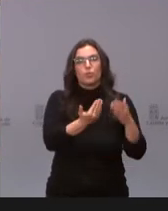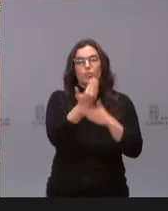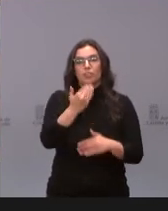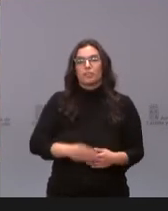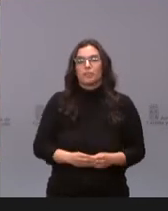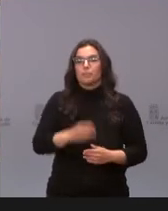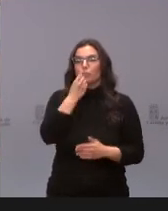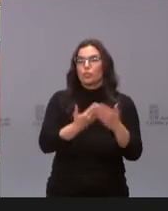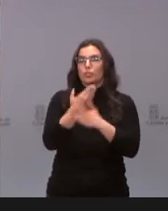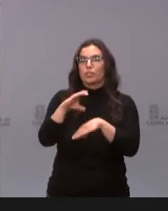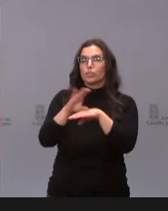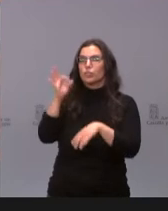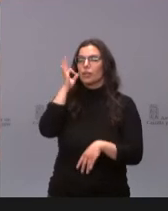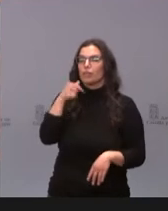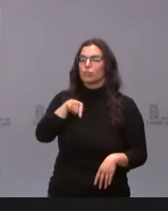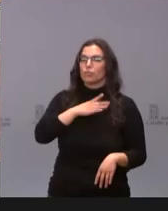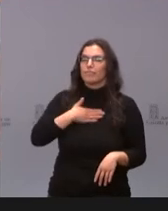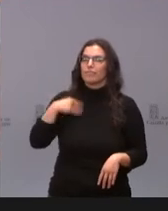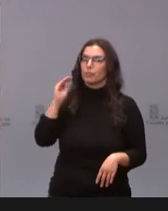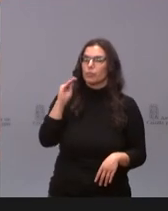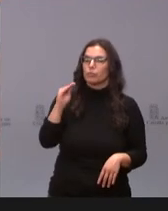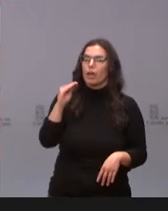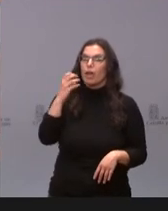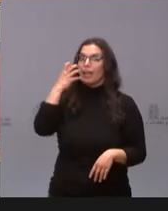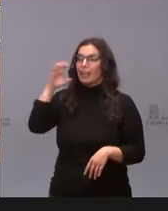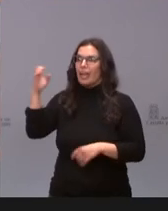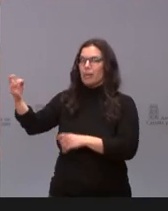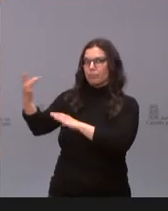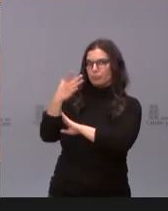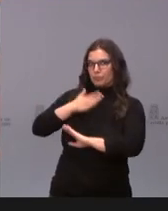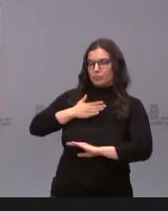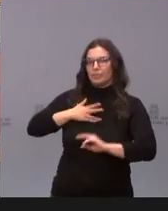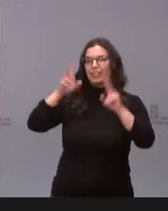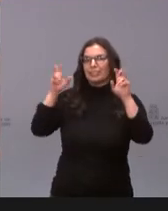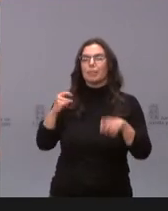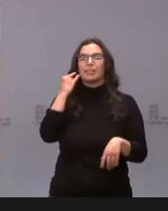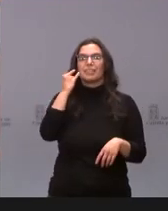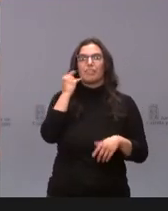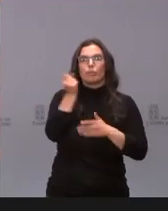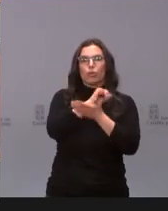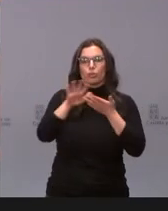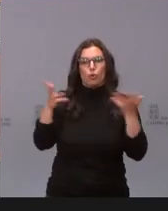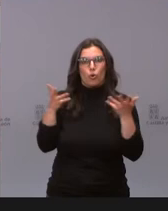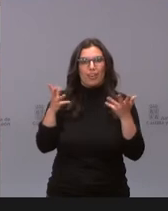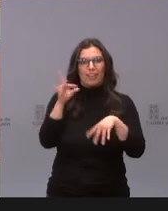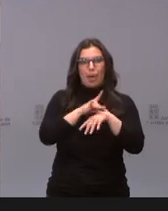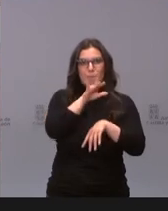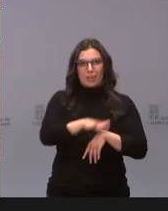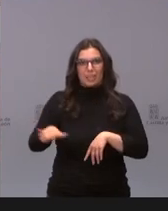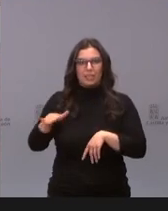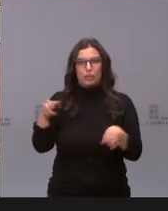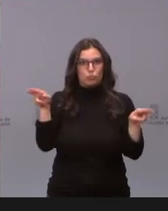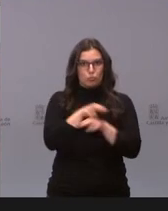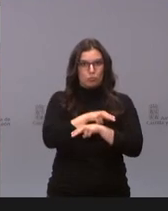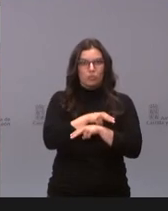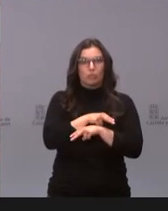consejera. Queríamos preguntarle sobre una queja que nos han remitido sobre la supresión de un teléfono gratuito de urgencias pediátricas. Se